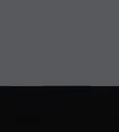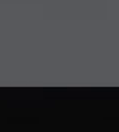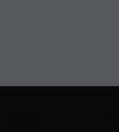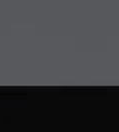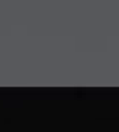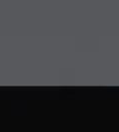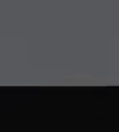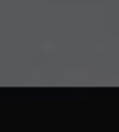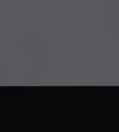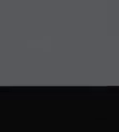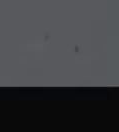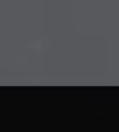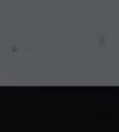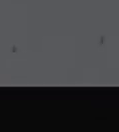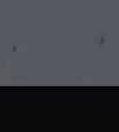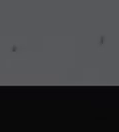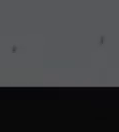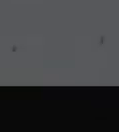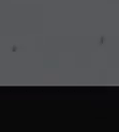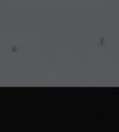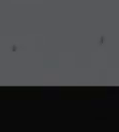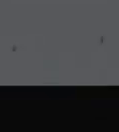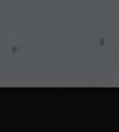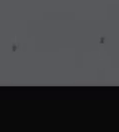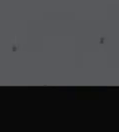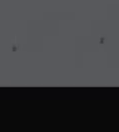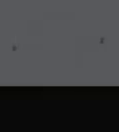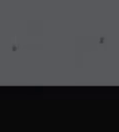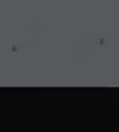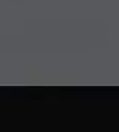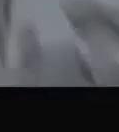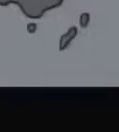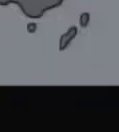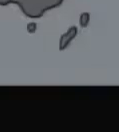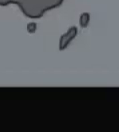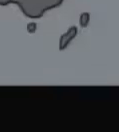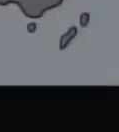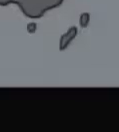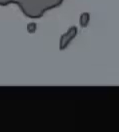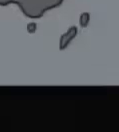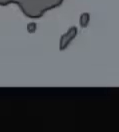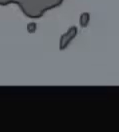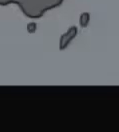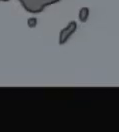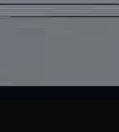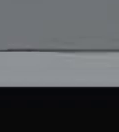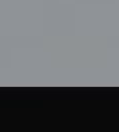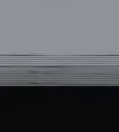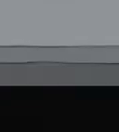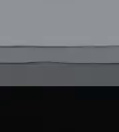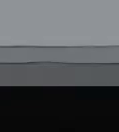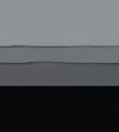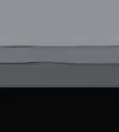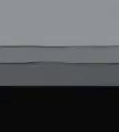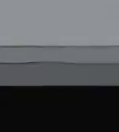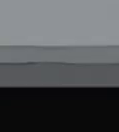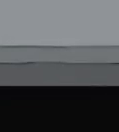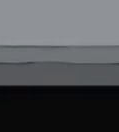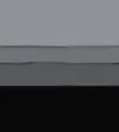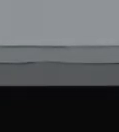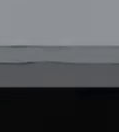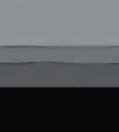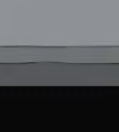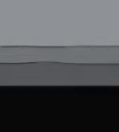seguirán viajando, tomarán otro avión a distintos destinos. Y así es como el virus se sale de control y